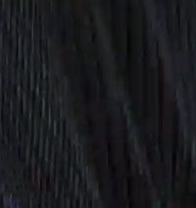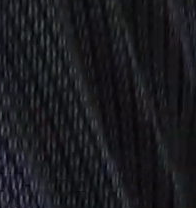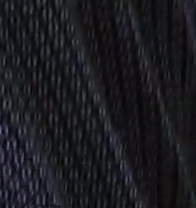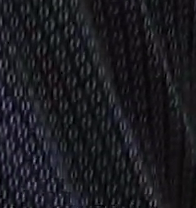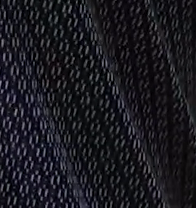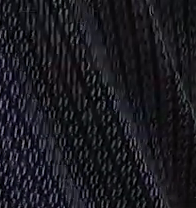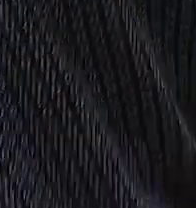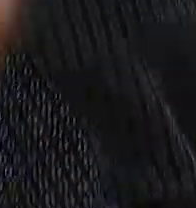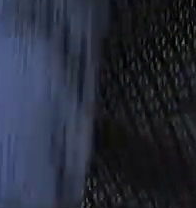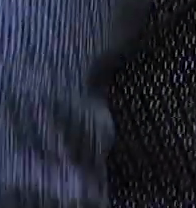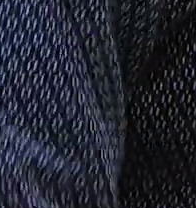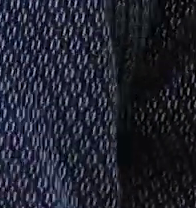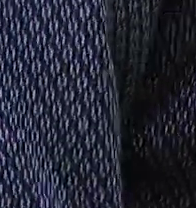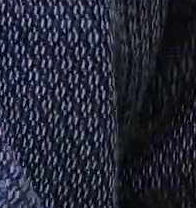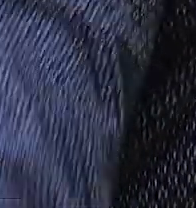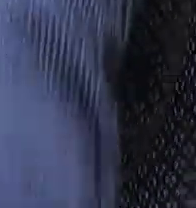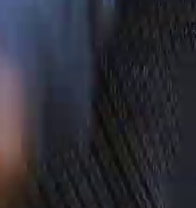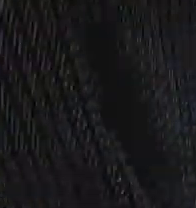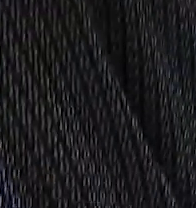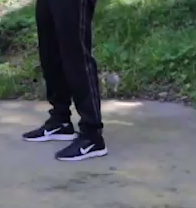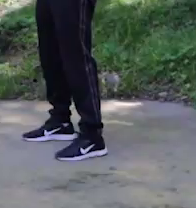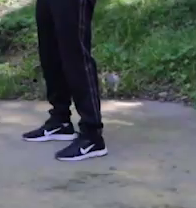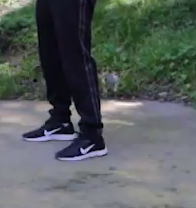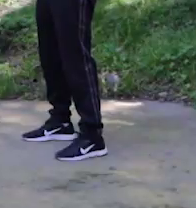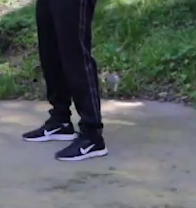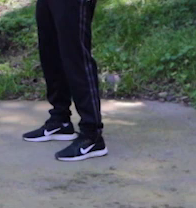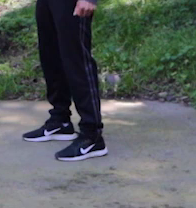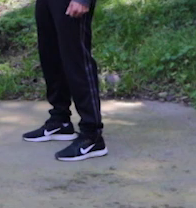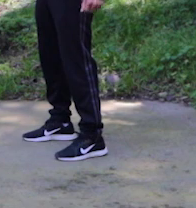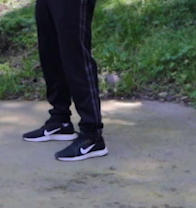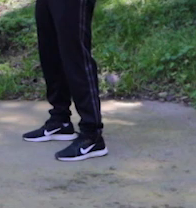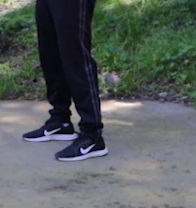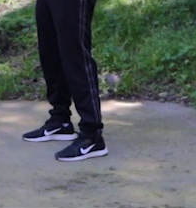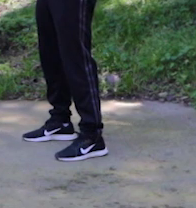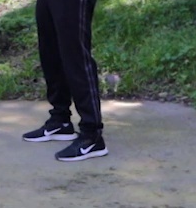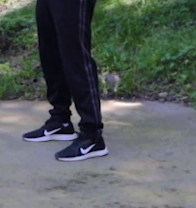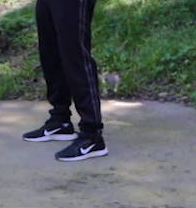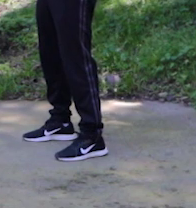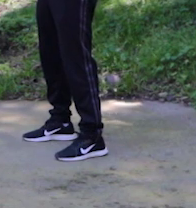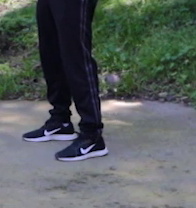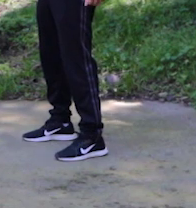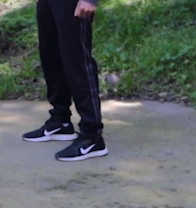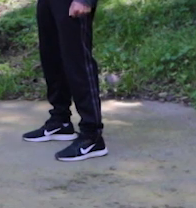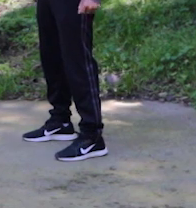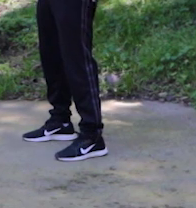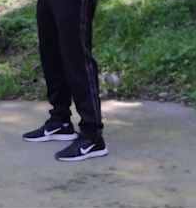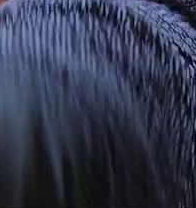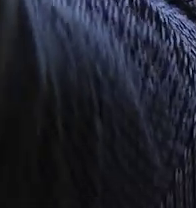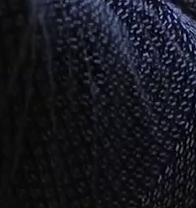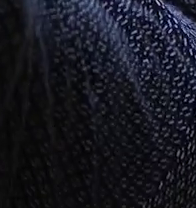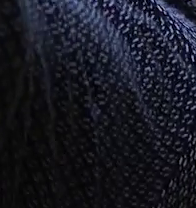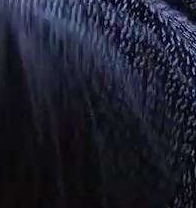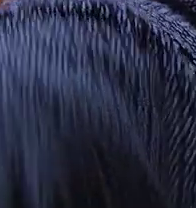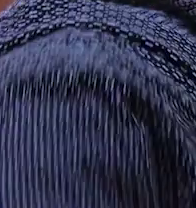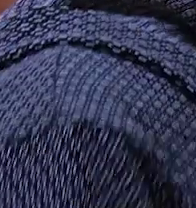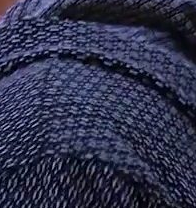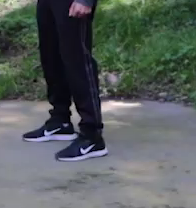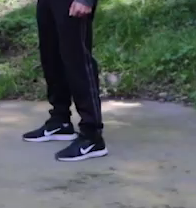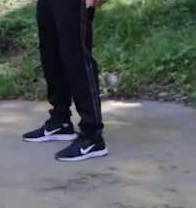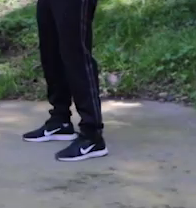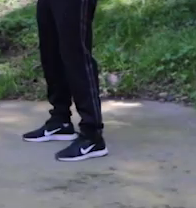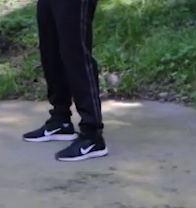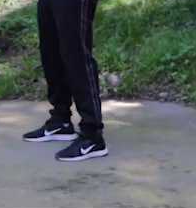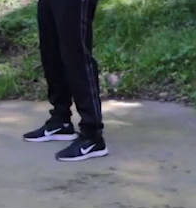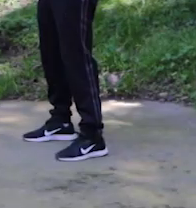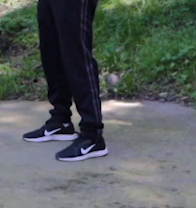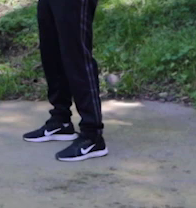brazos lateralmente. Hasta exactamente a la altura de los hombros. Bien, Jair,